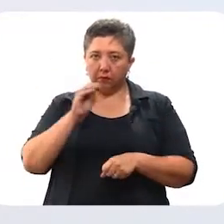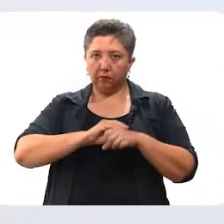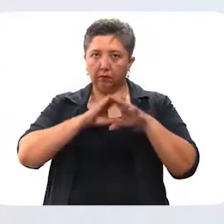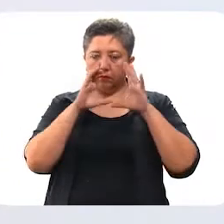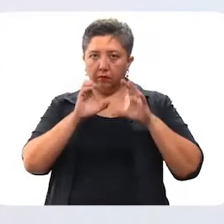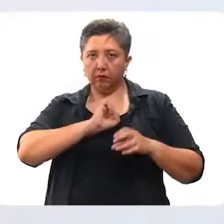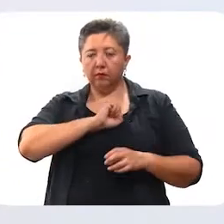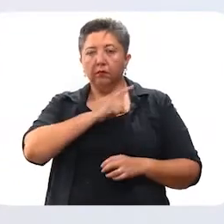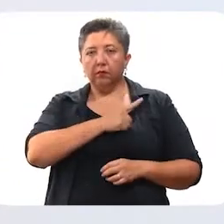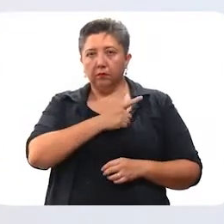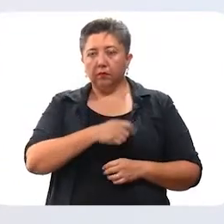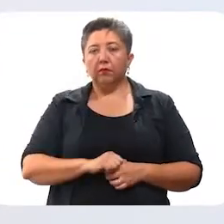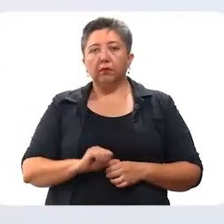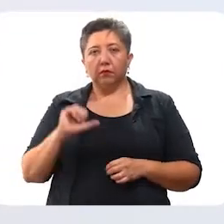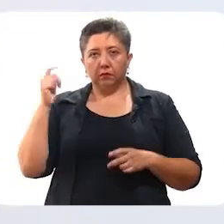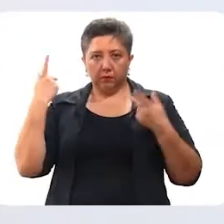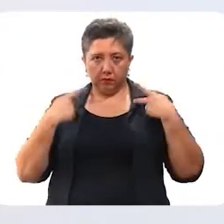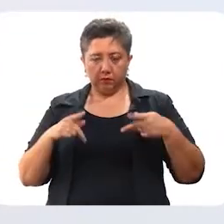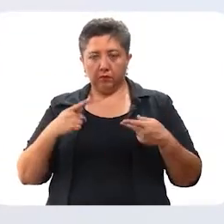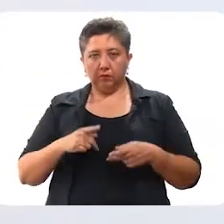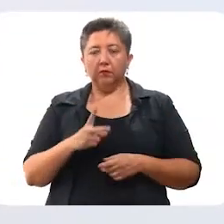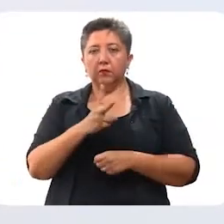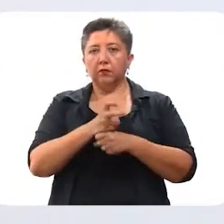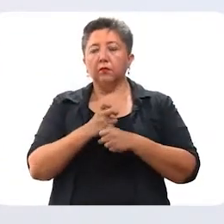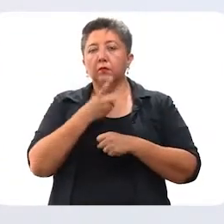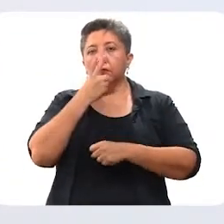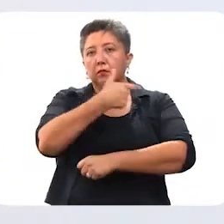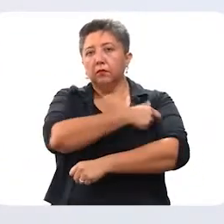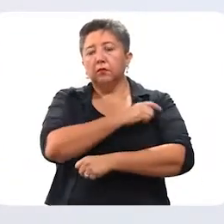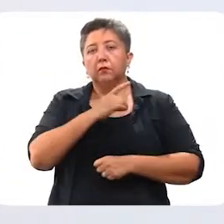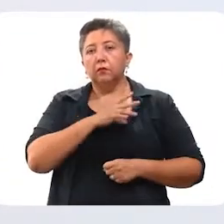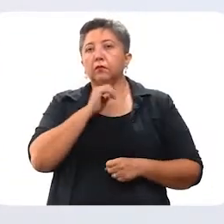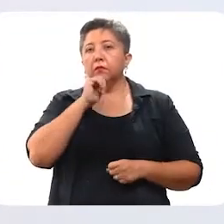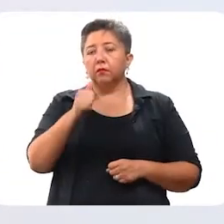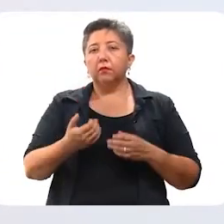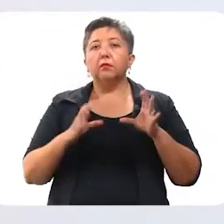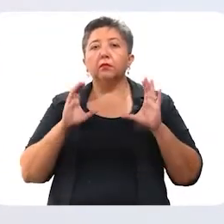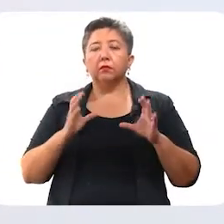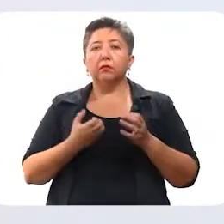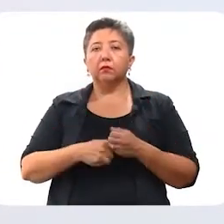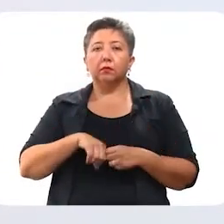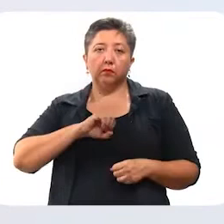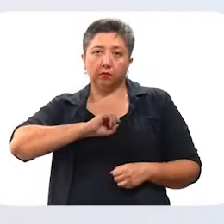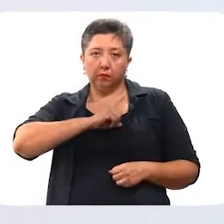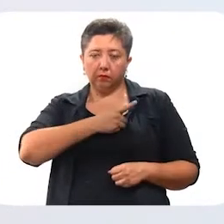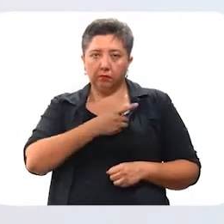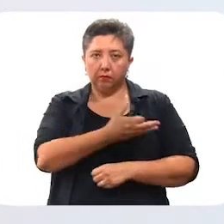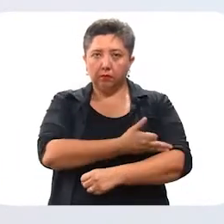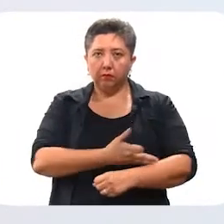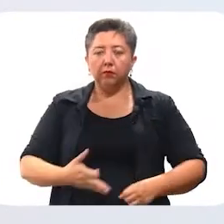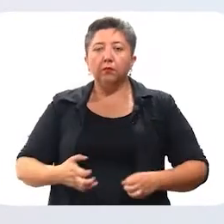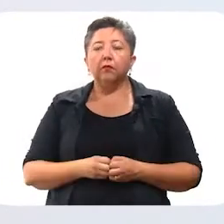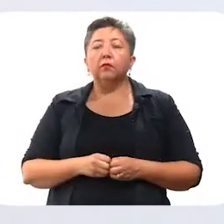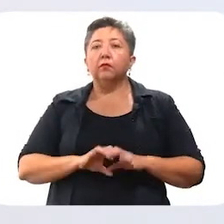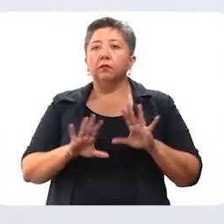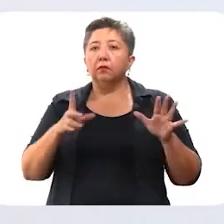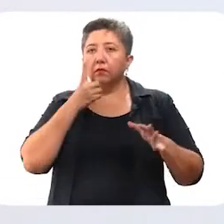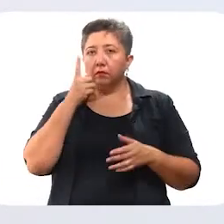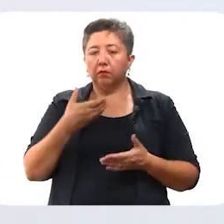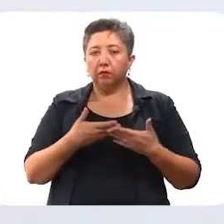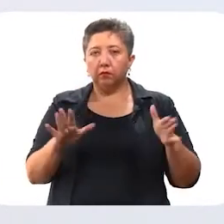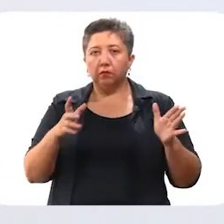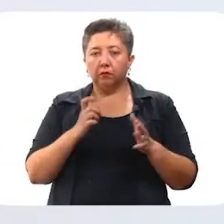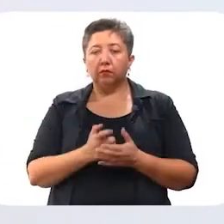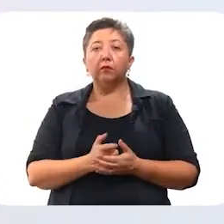makilo. Pajaltankes shmasakilil katsabakteis le bakunau teal kananil u toxolal jeter utyark laksilo. Kujala teal